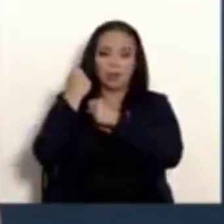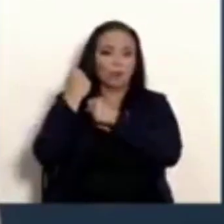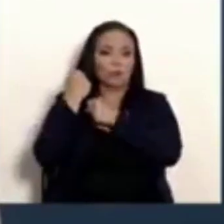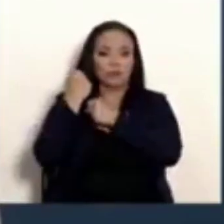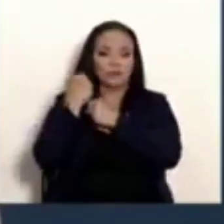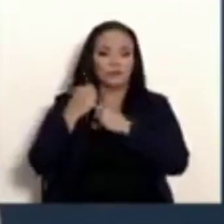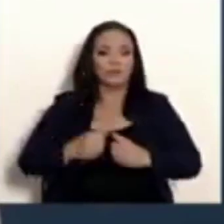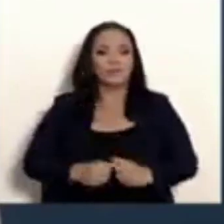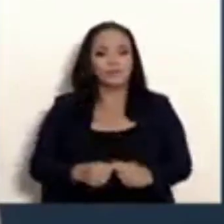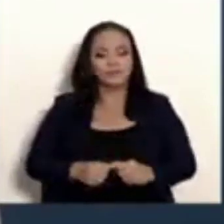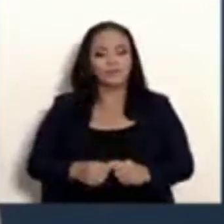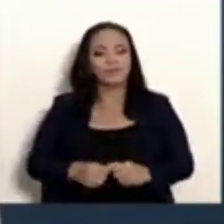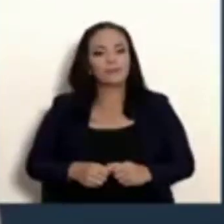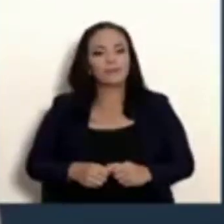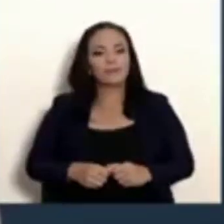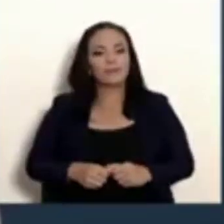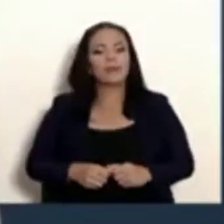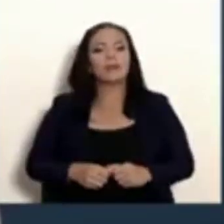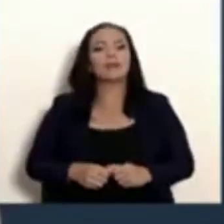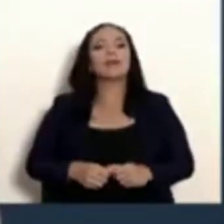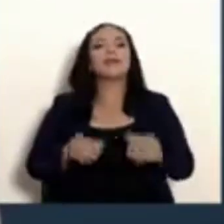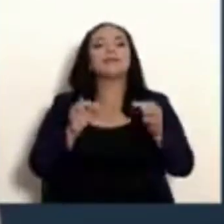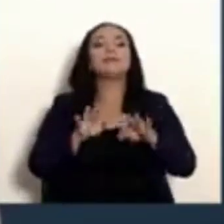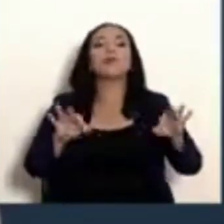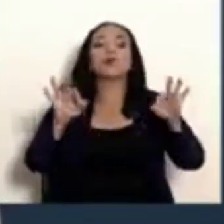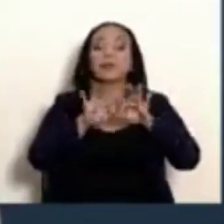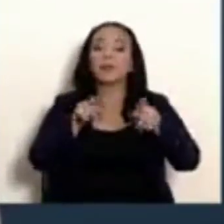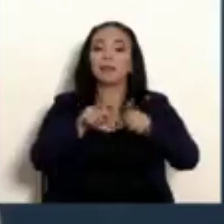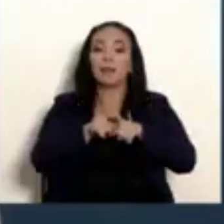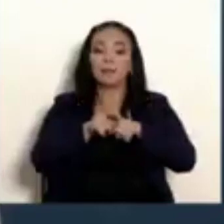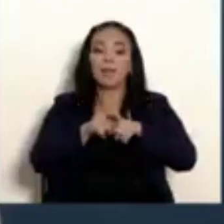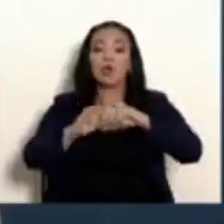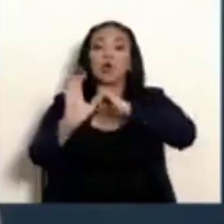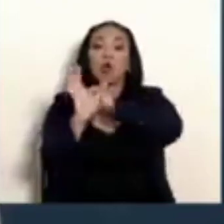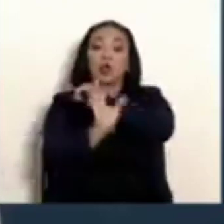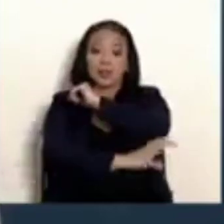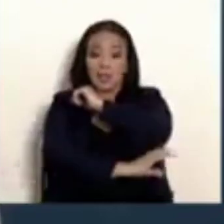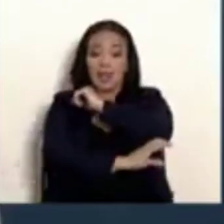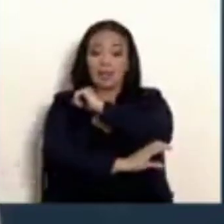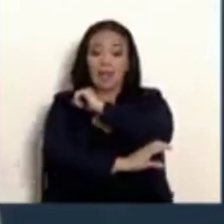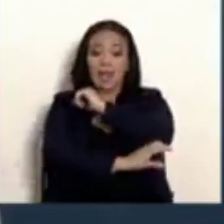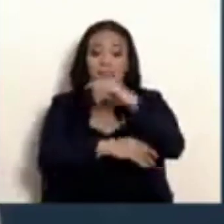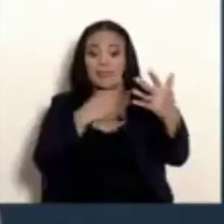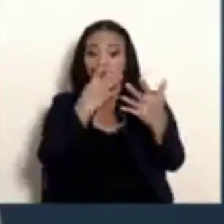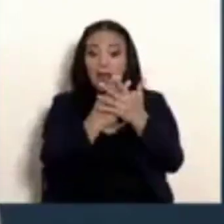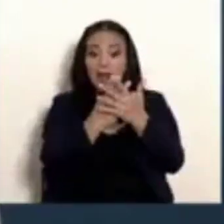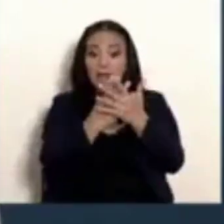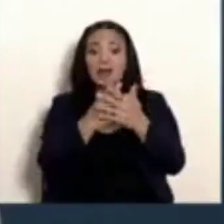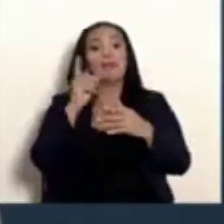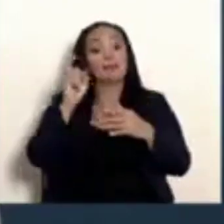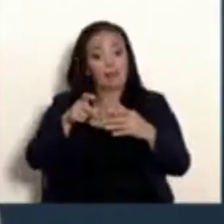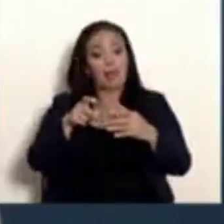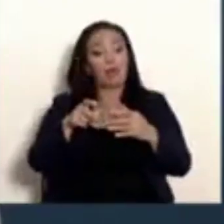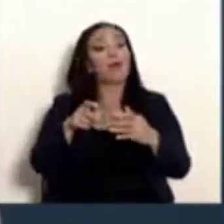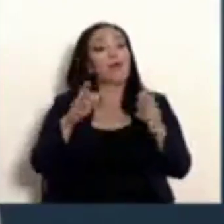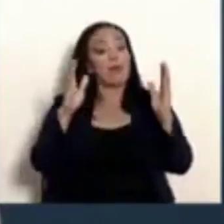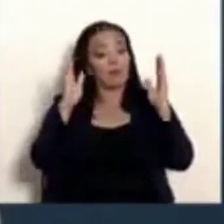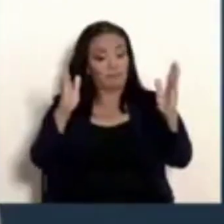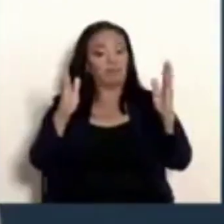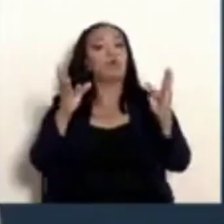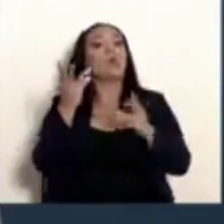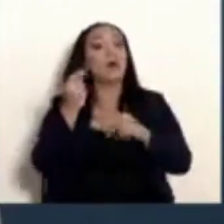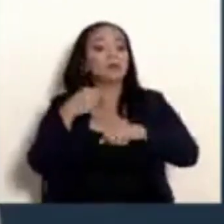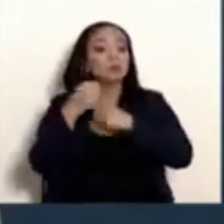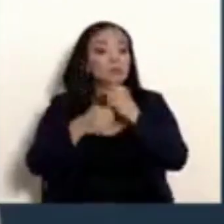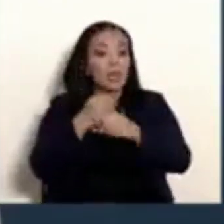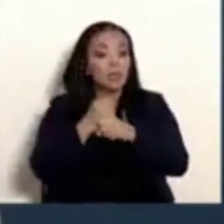parámetros de condenas y de ejecución de condenas a los jueces para eliminar la discrecionalidad. Y eso es muy